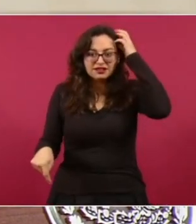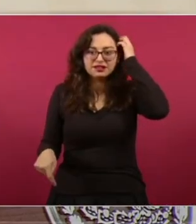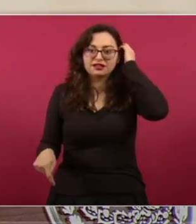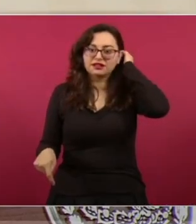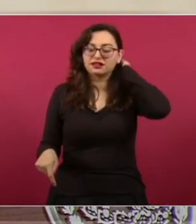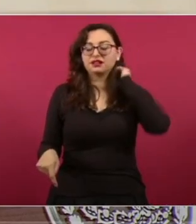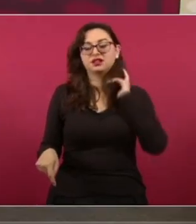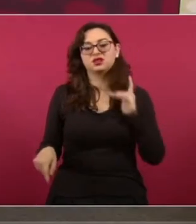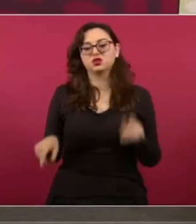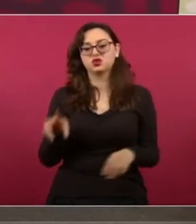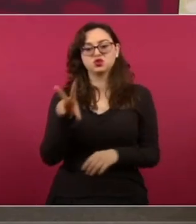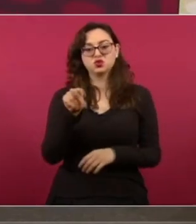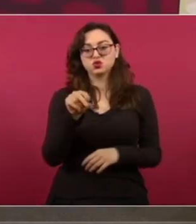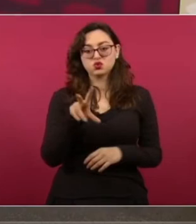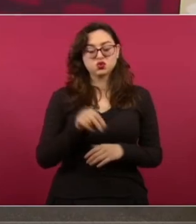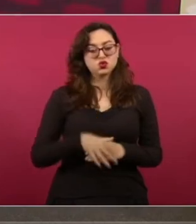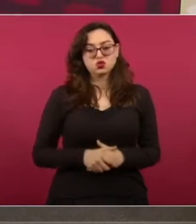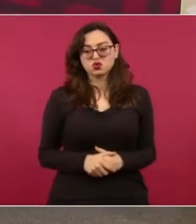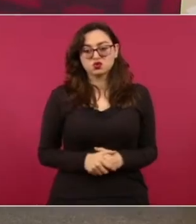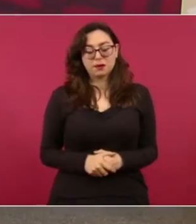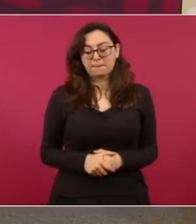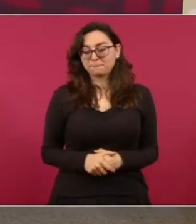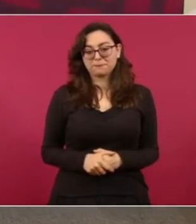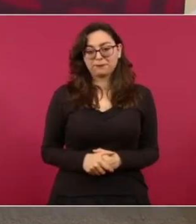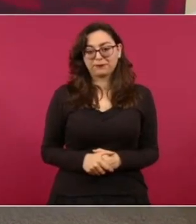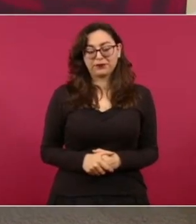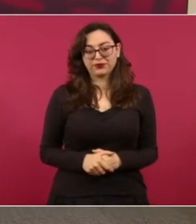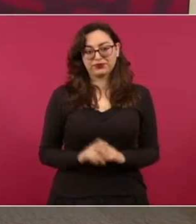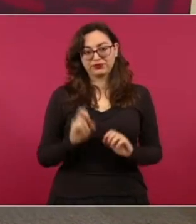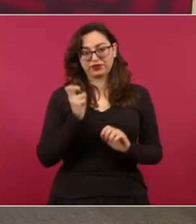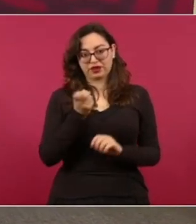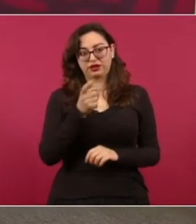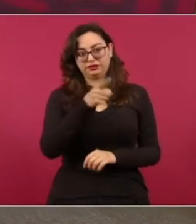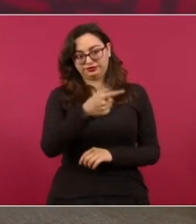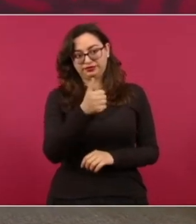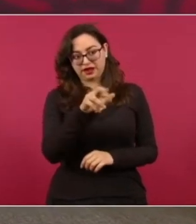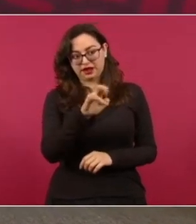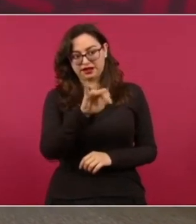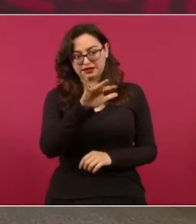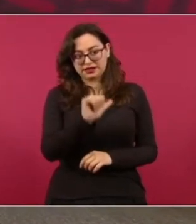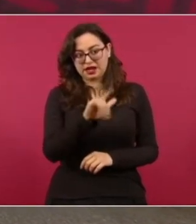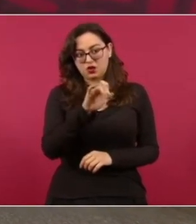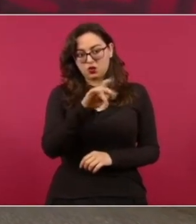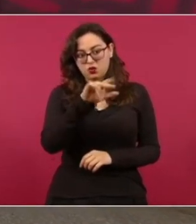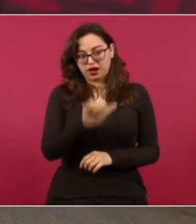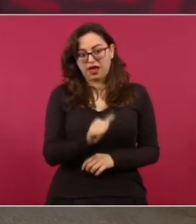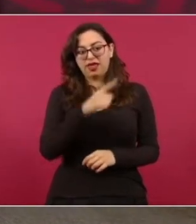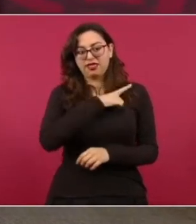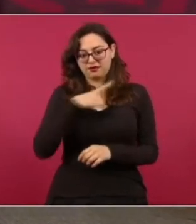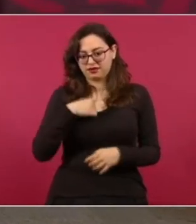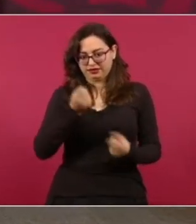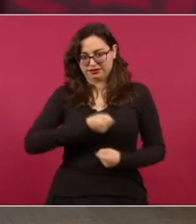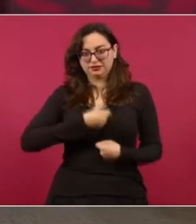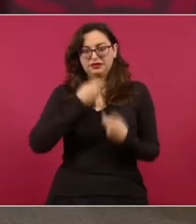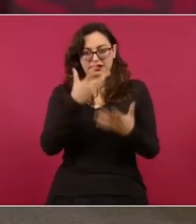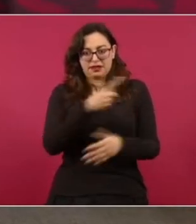considerados terroristas en una franca